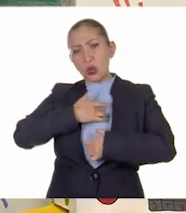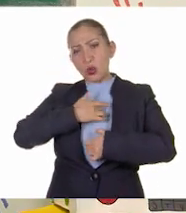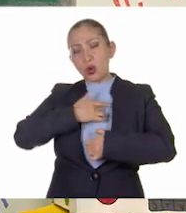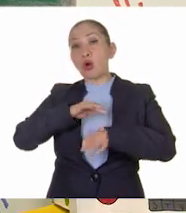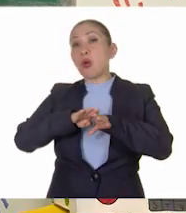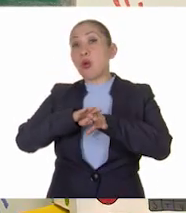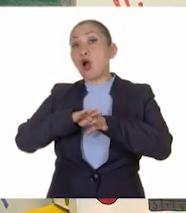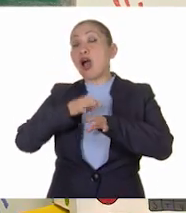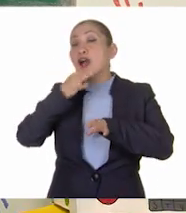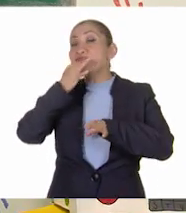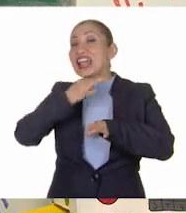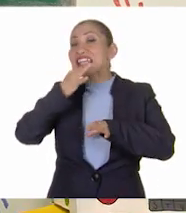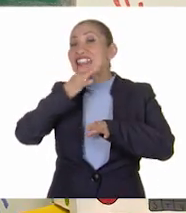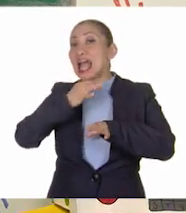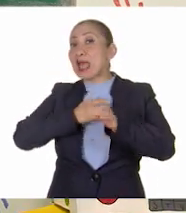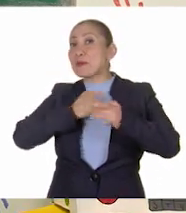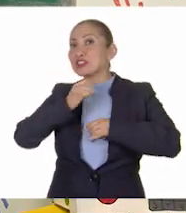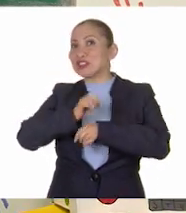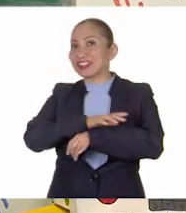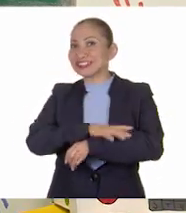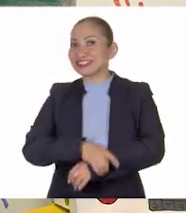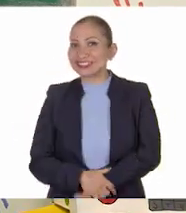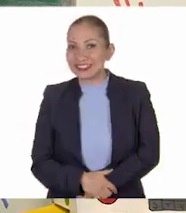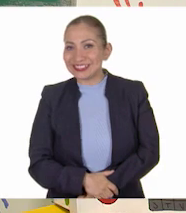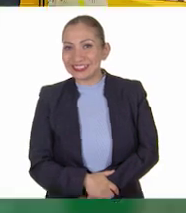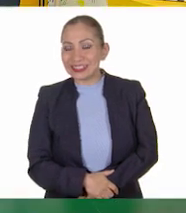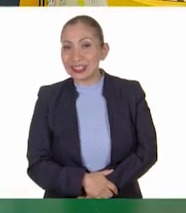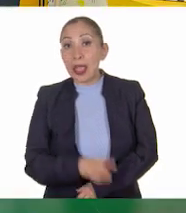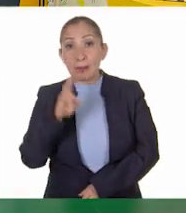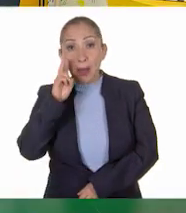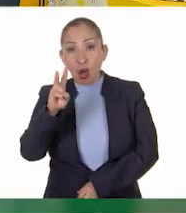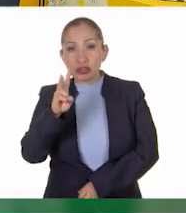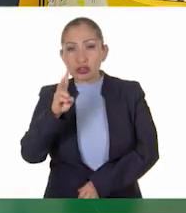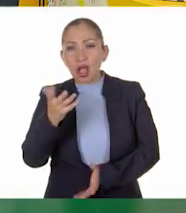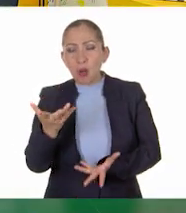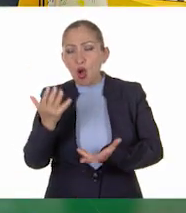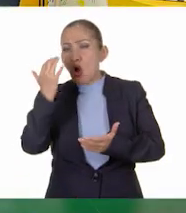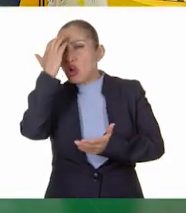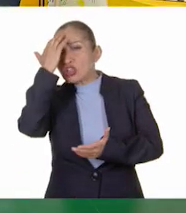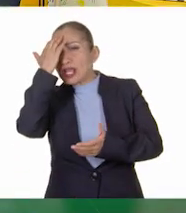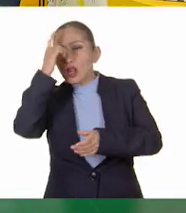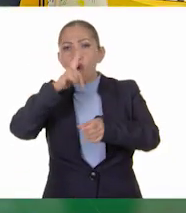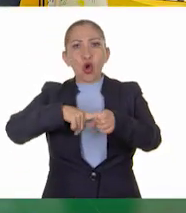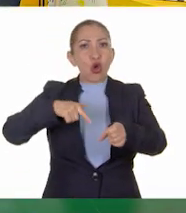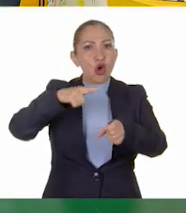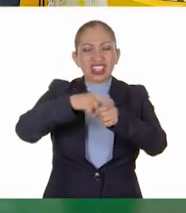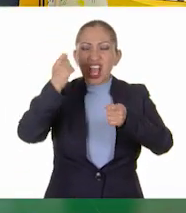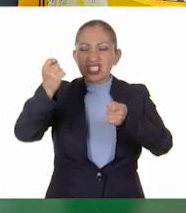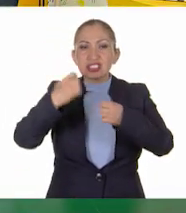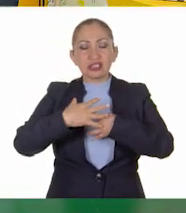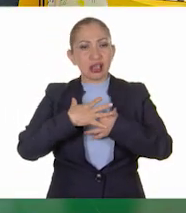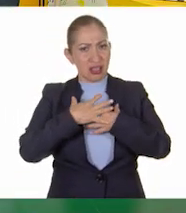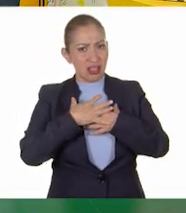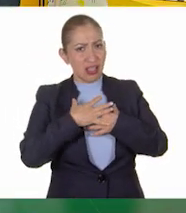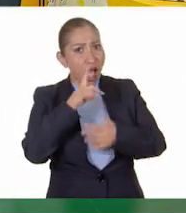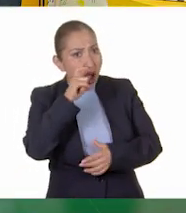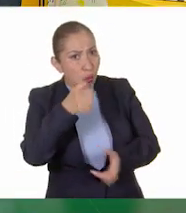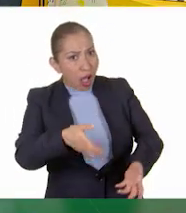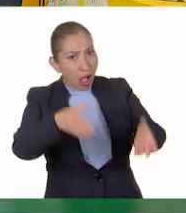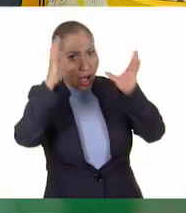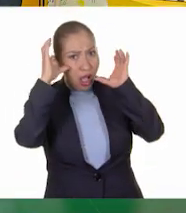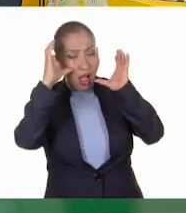de la fiesta de las emociones. Nos vamos a empapar de color. ¿Eh? ¿Con agua?